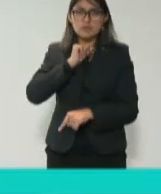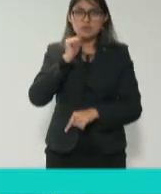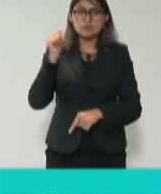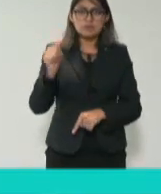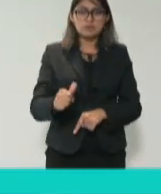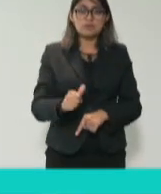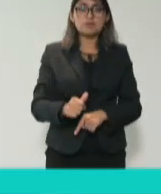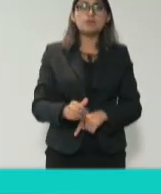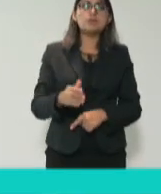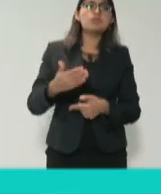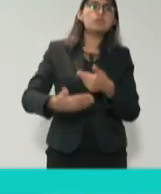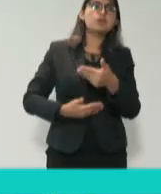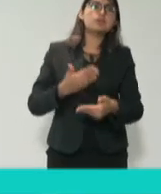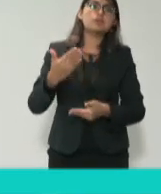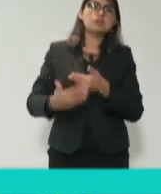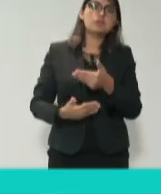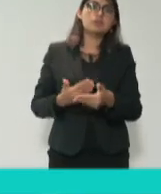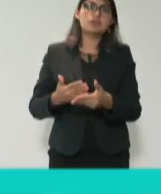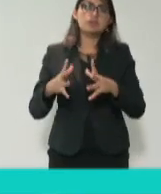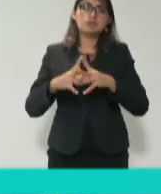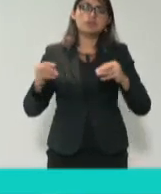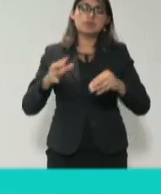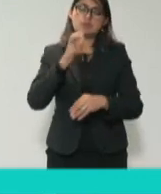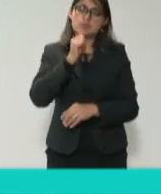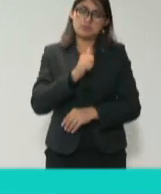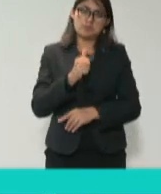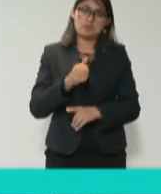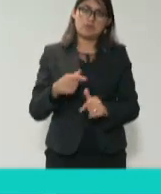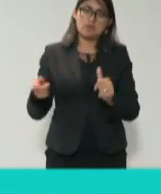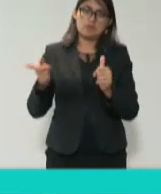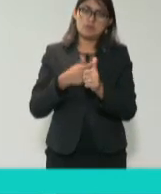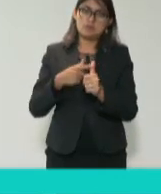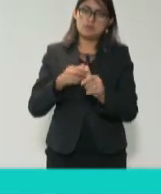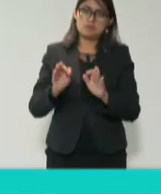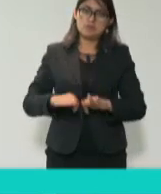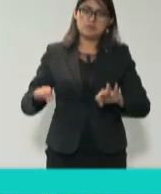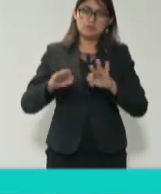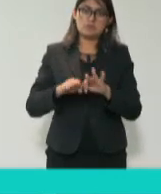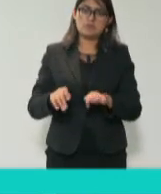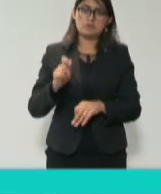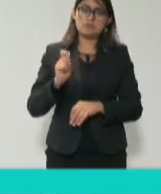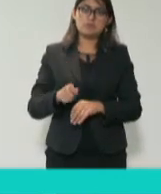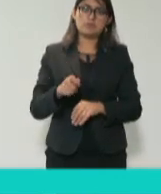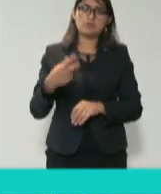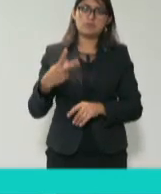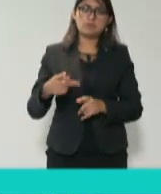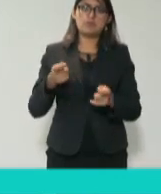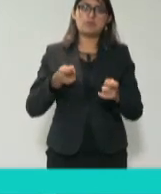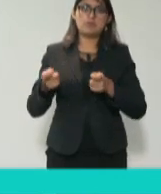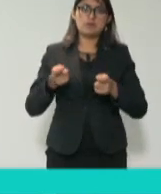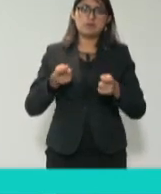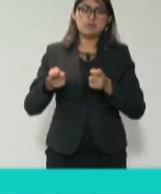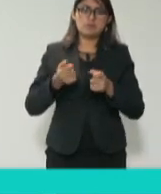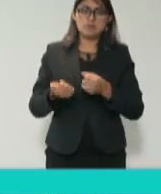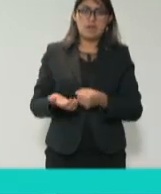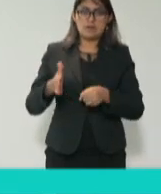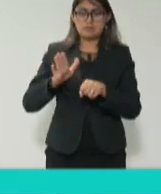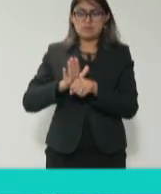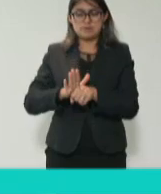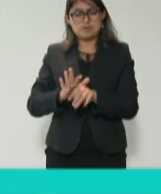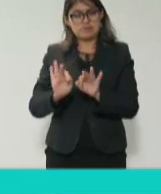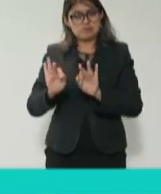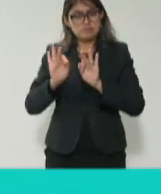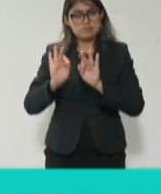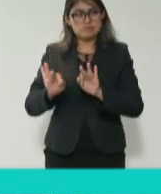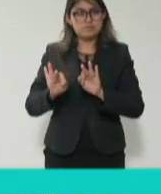combatir las causas, no vamos a establecer el primer piso para lograr una gestión administrativa eficiente. Dentro de esta